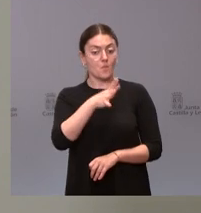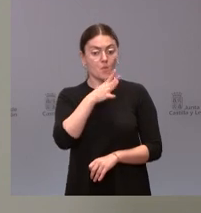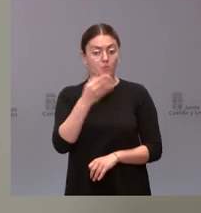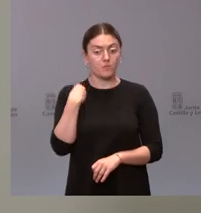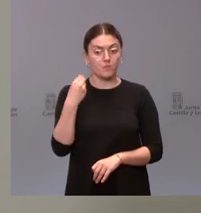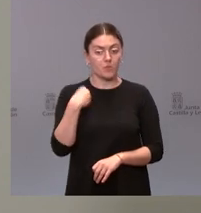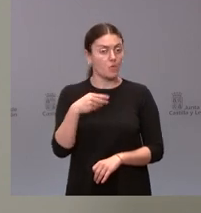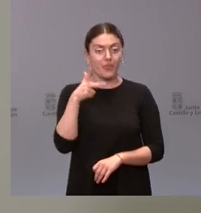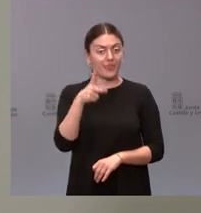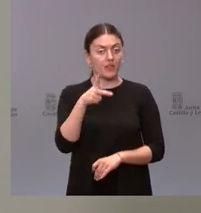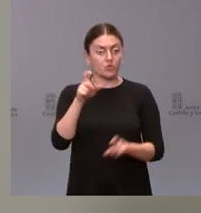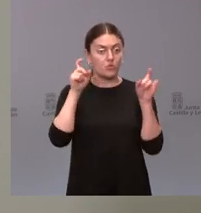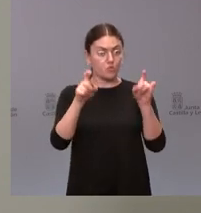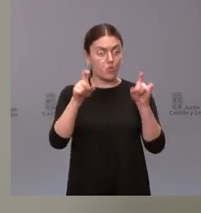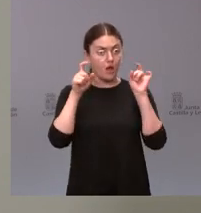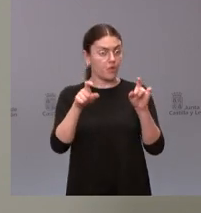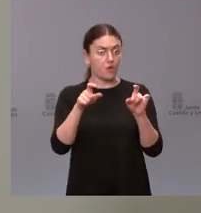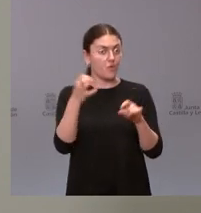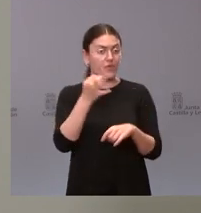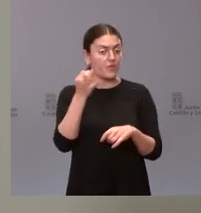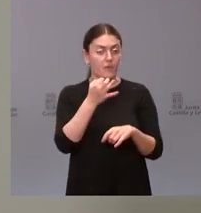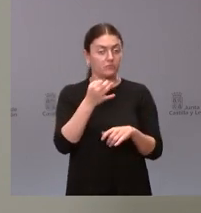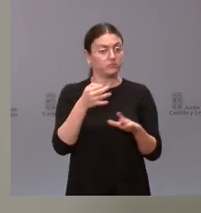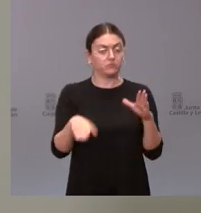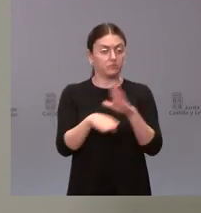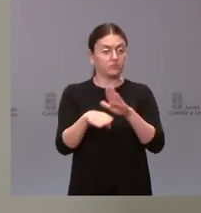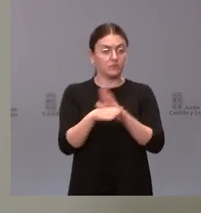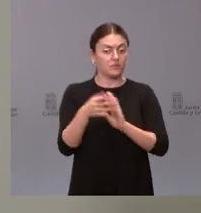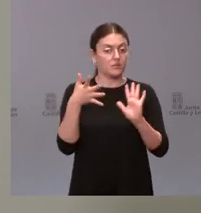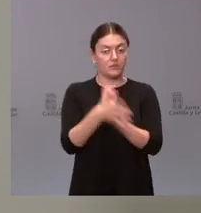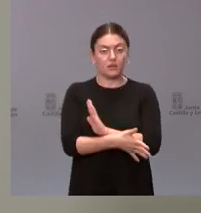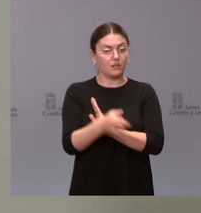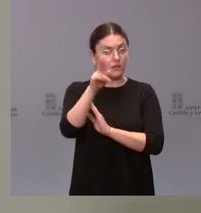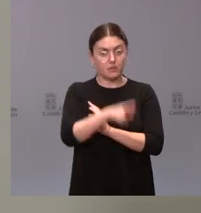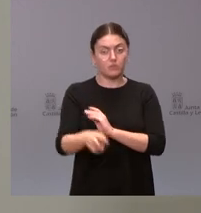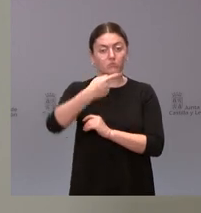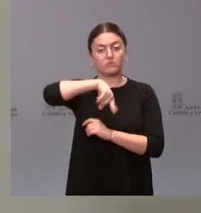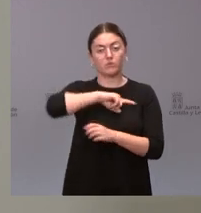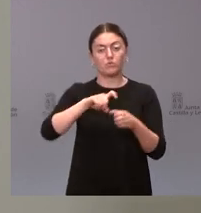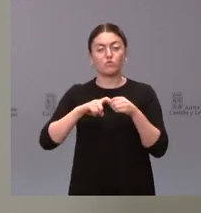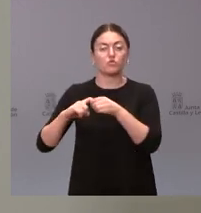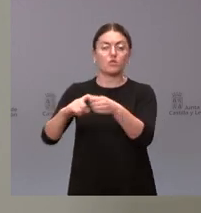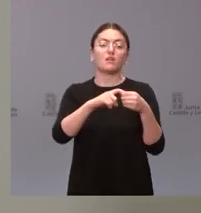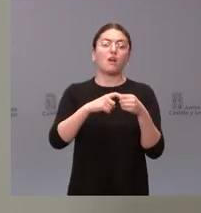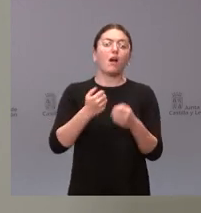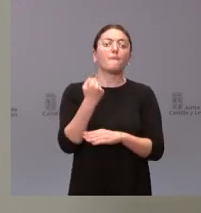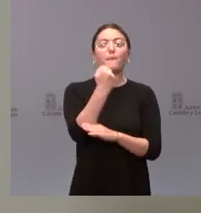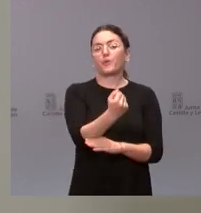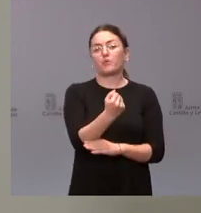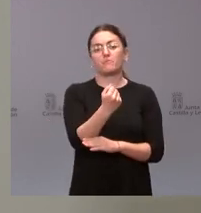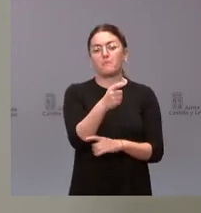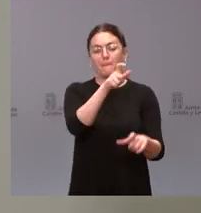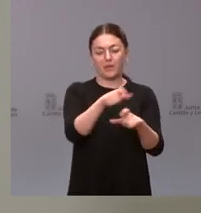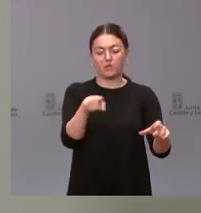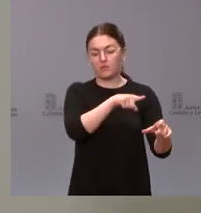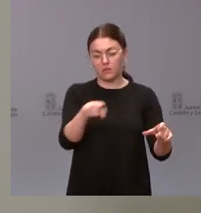los alumnos que es el derecho a la educación y por tanto desde aquí insistimos en esta idea de nuestra solidaridad y apoyo a cualquier persona que sea objeto de